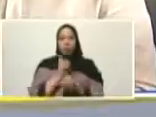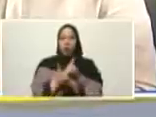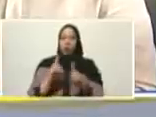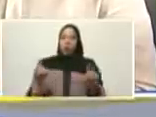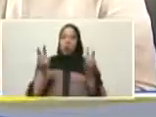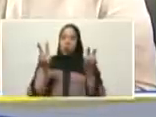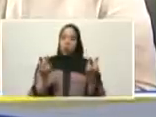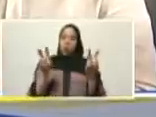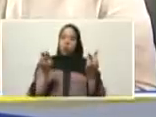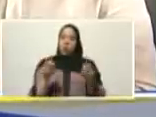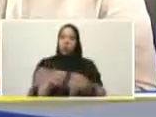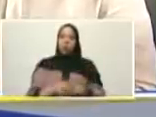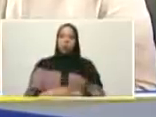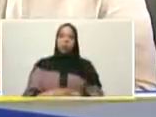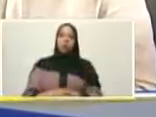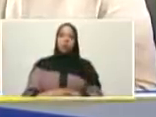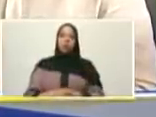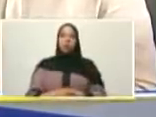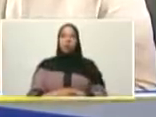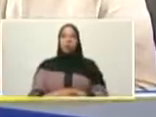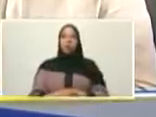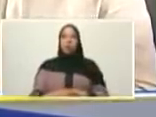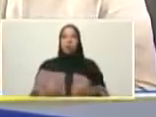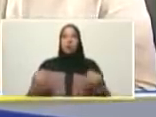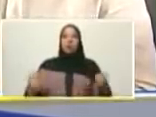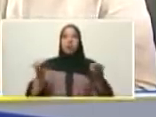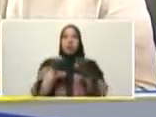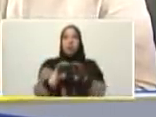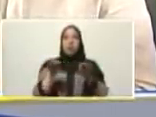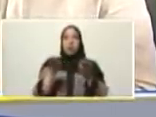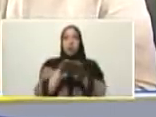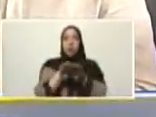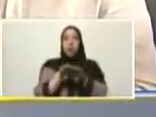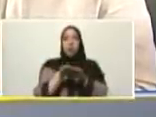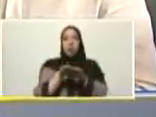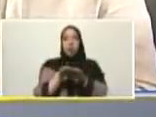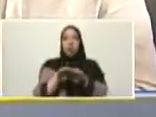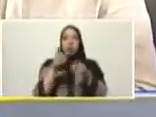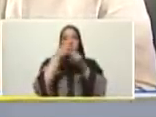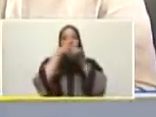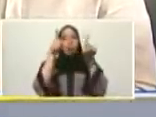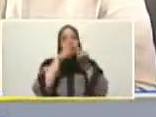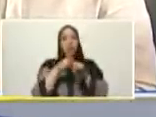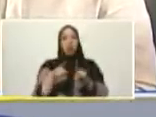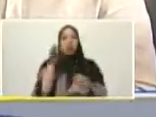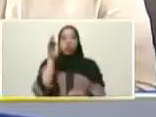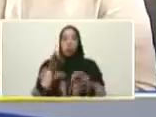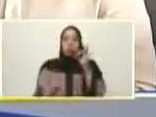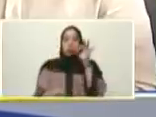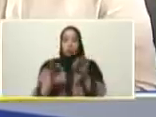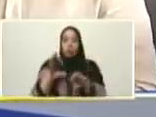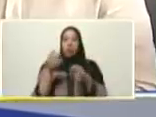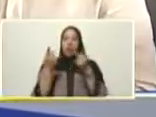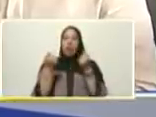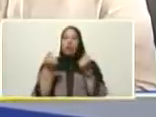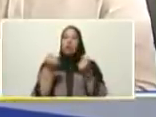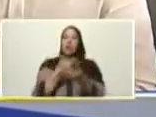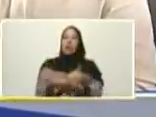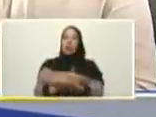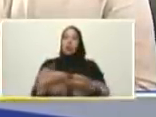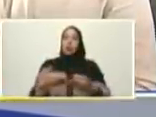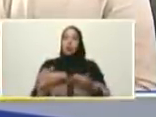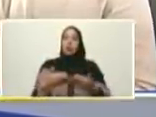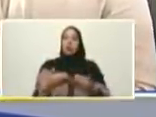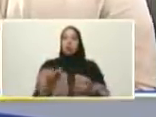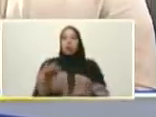de bienestar de igualdad de distribución justa de la riqueza cuando